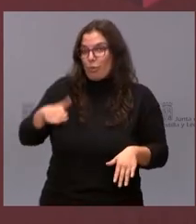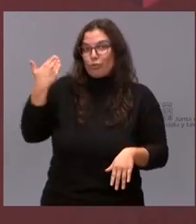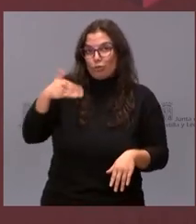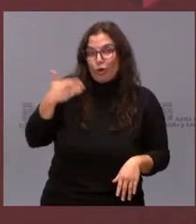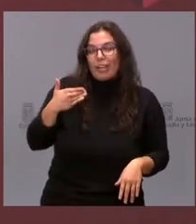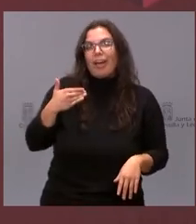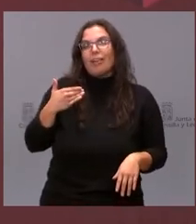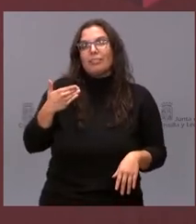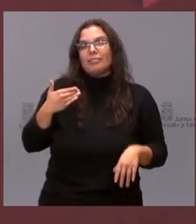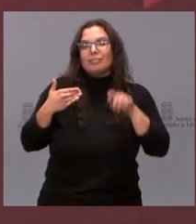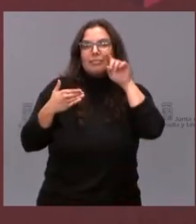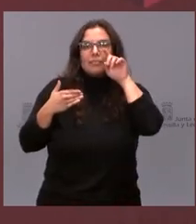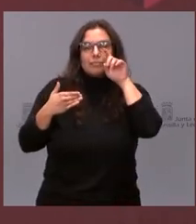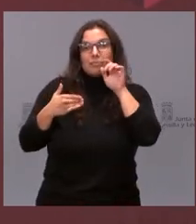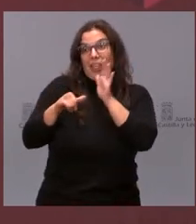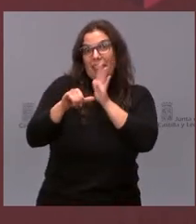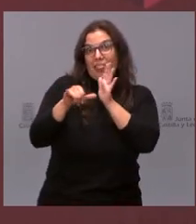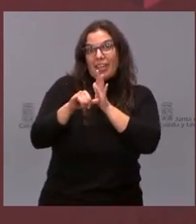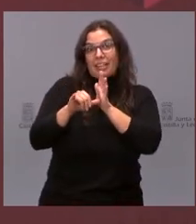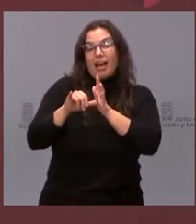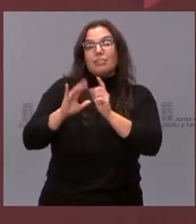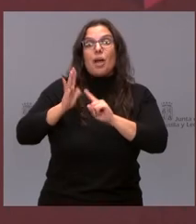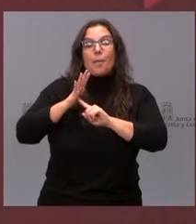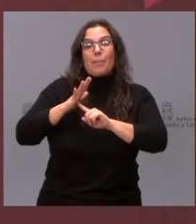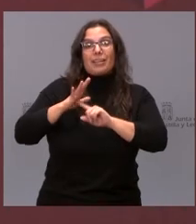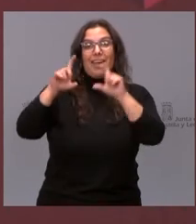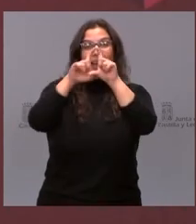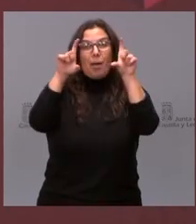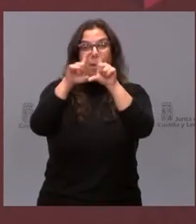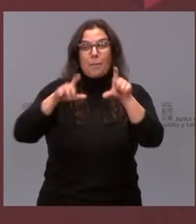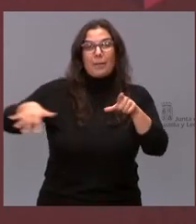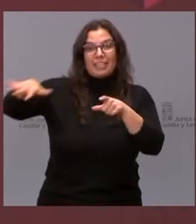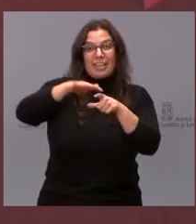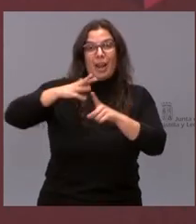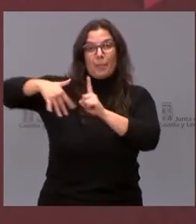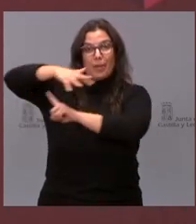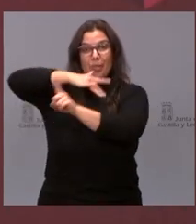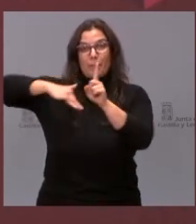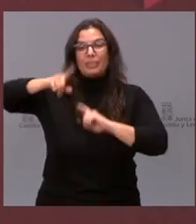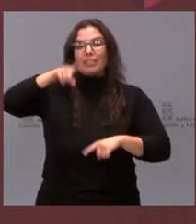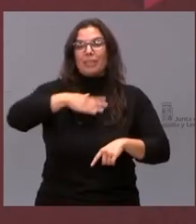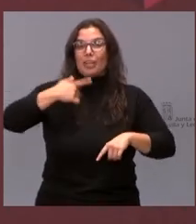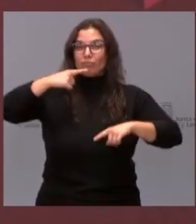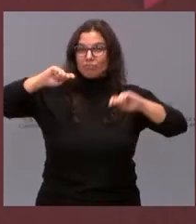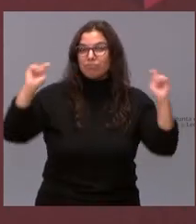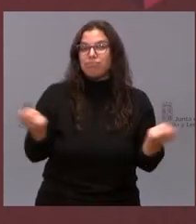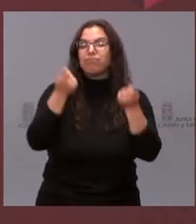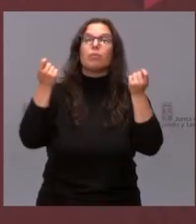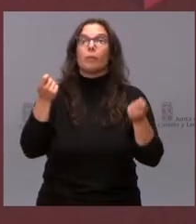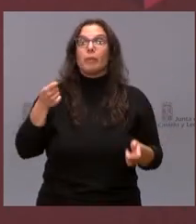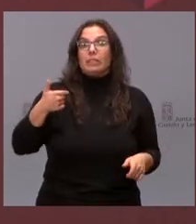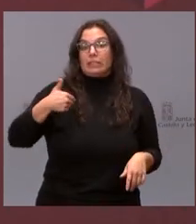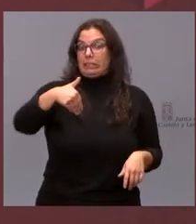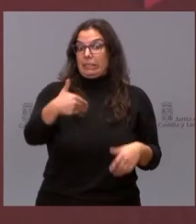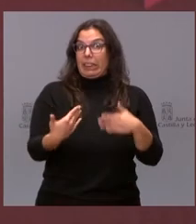cerca del Parque Empresarial del Medio Ambiente, del PEMA, que anuncie que en unos